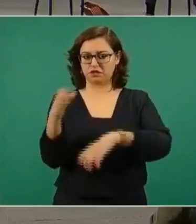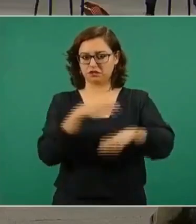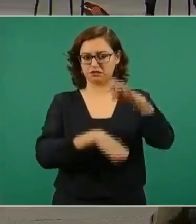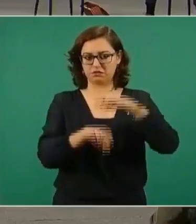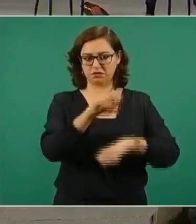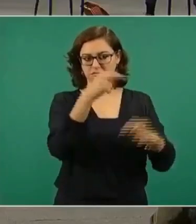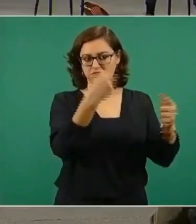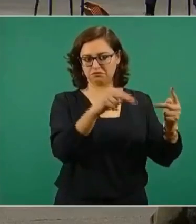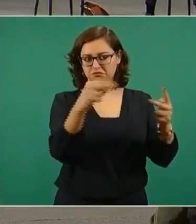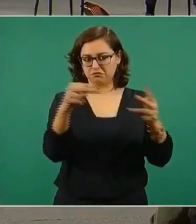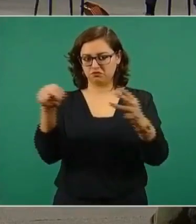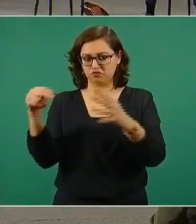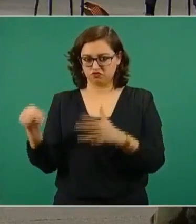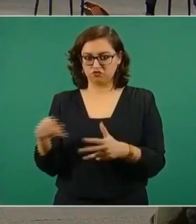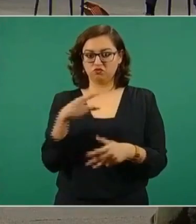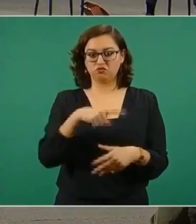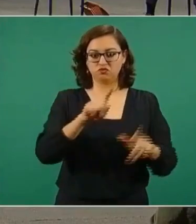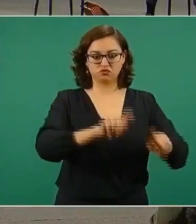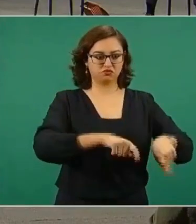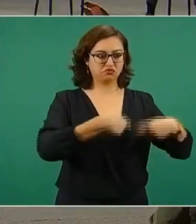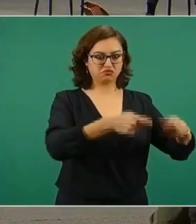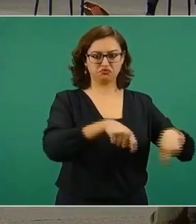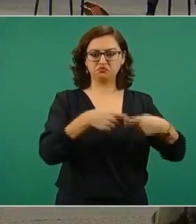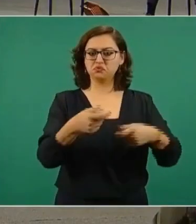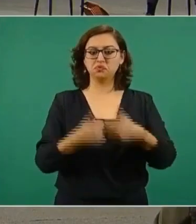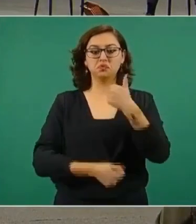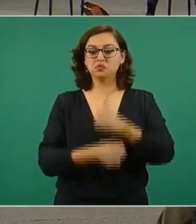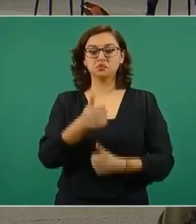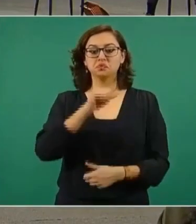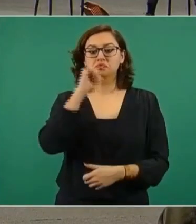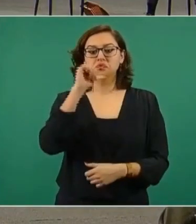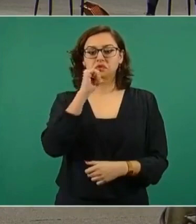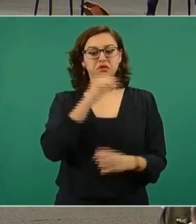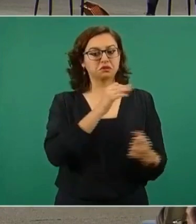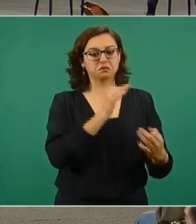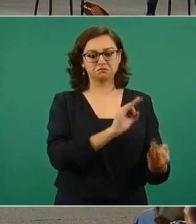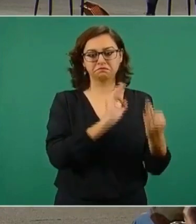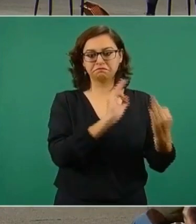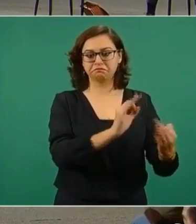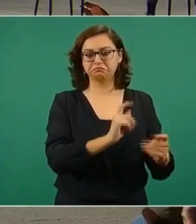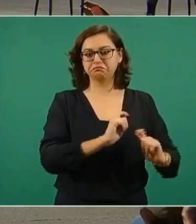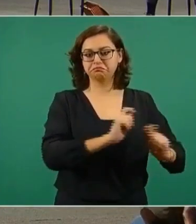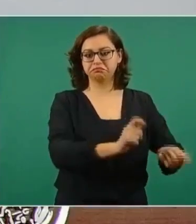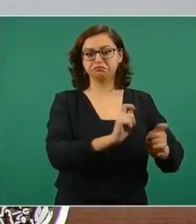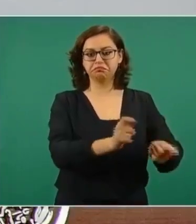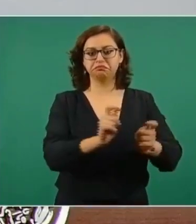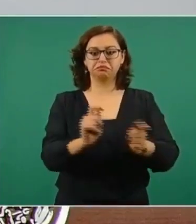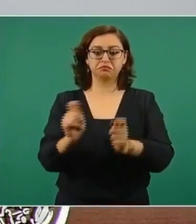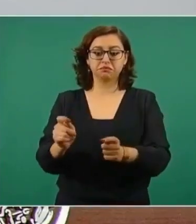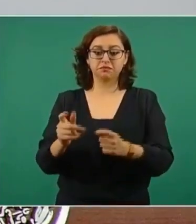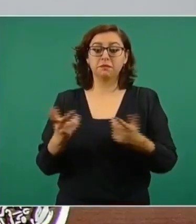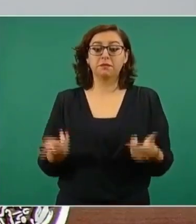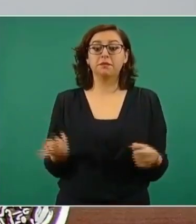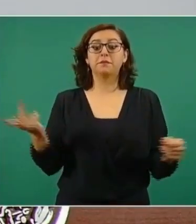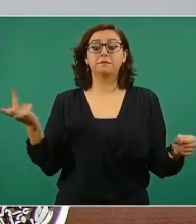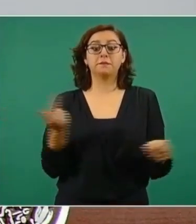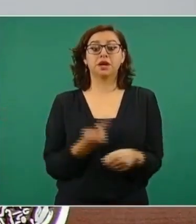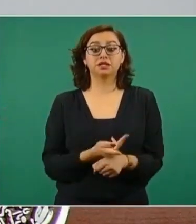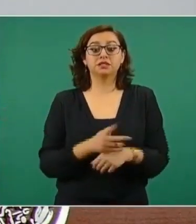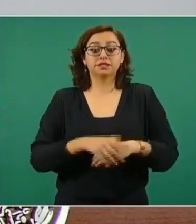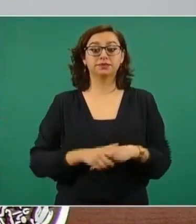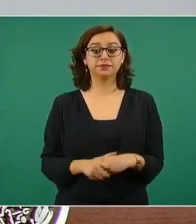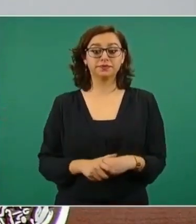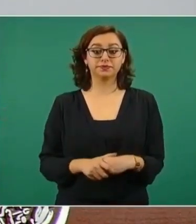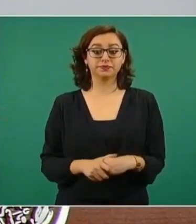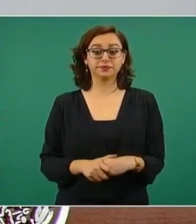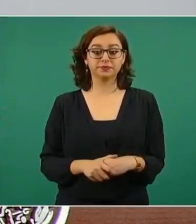señalar, señor presidente, que este es un ejemplo de que cuando se sigue la